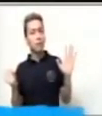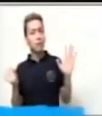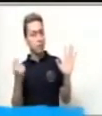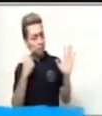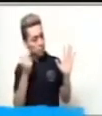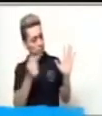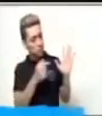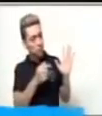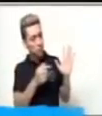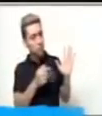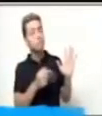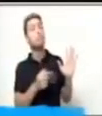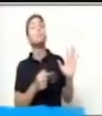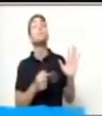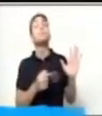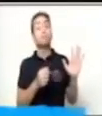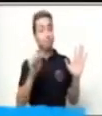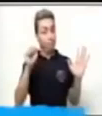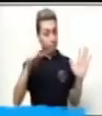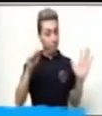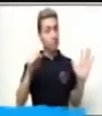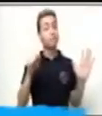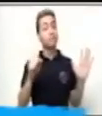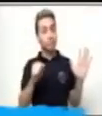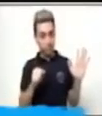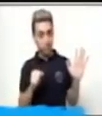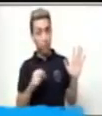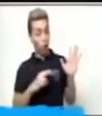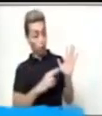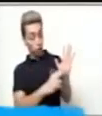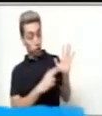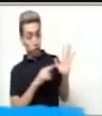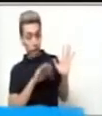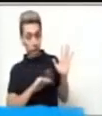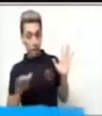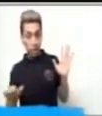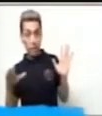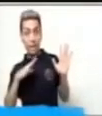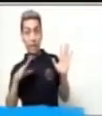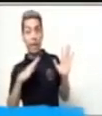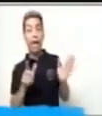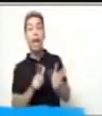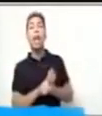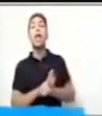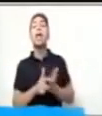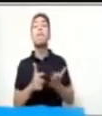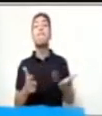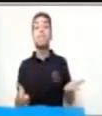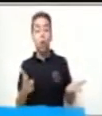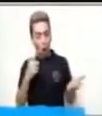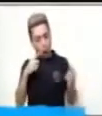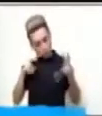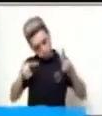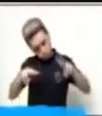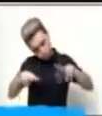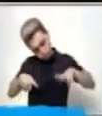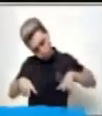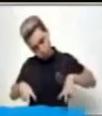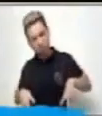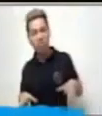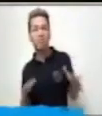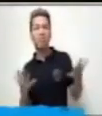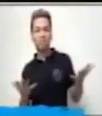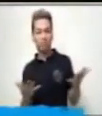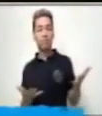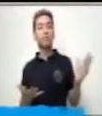Muy bien. Ambos tienen un libro, el que están descubriendo de qué se trata. Y en este